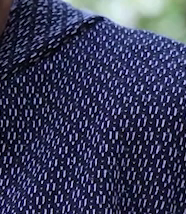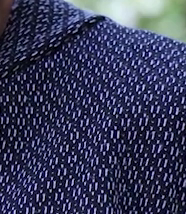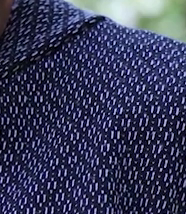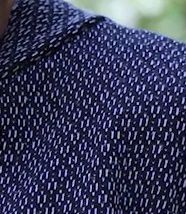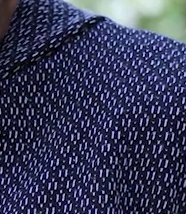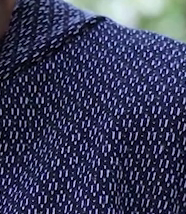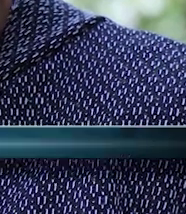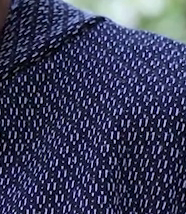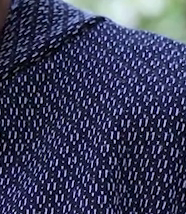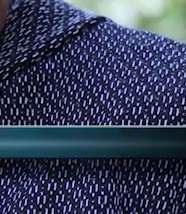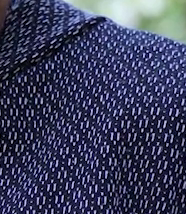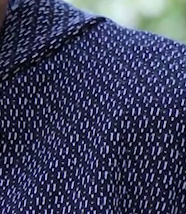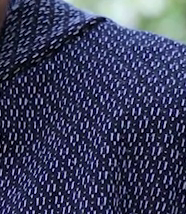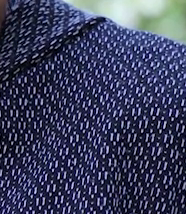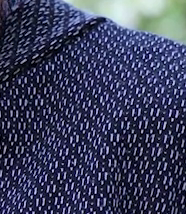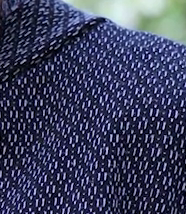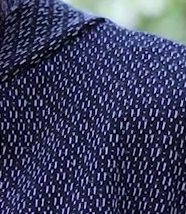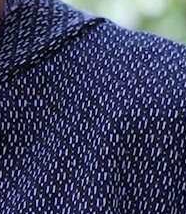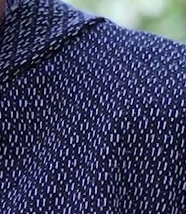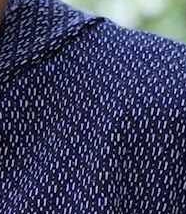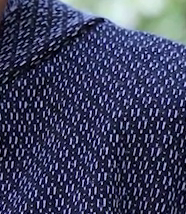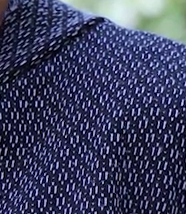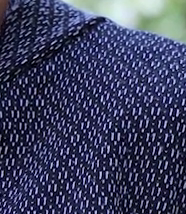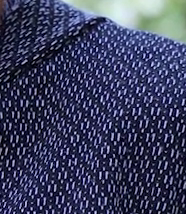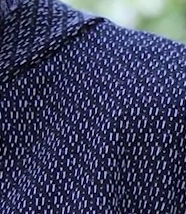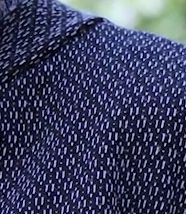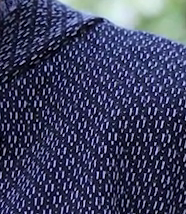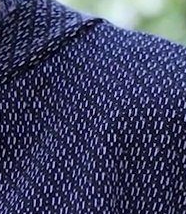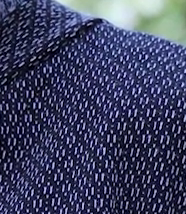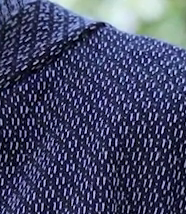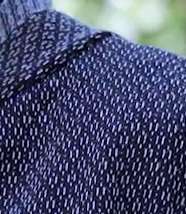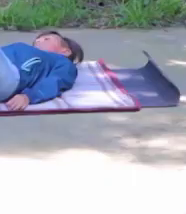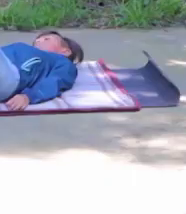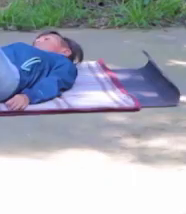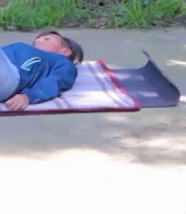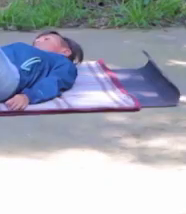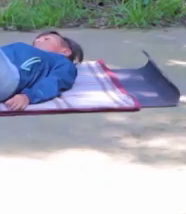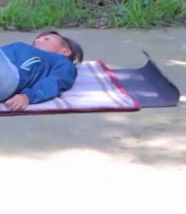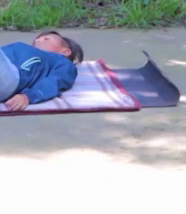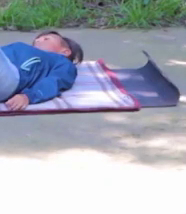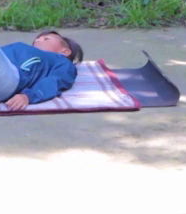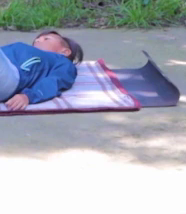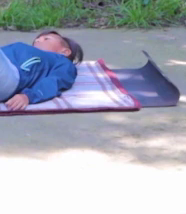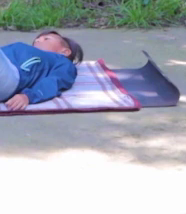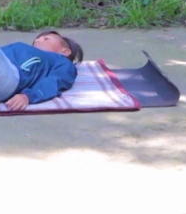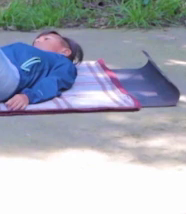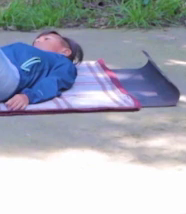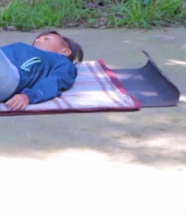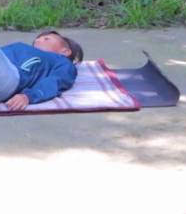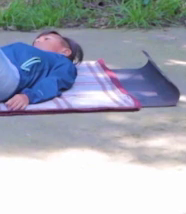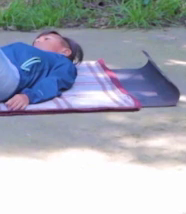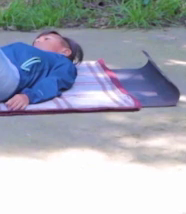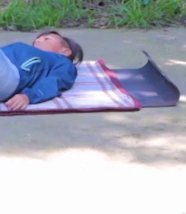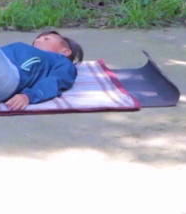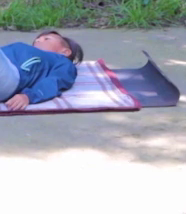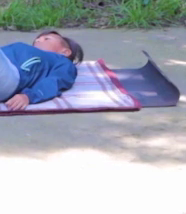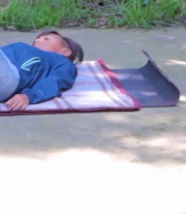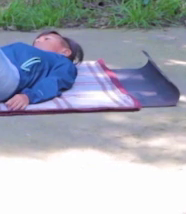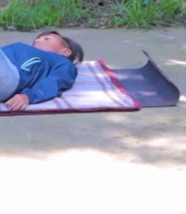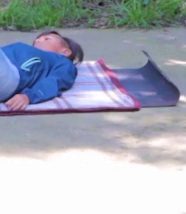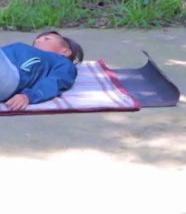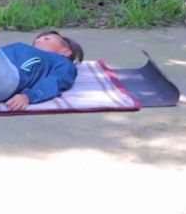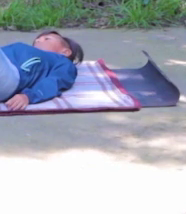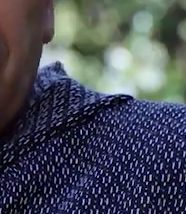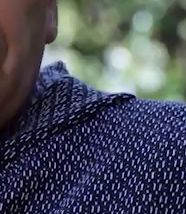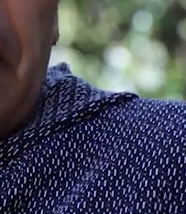acostar con, flexionando las rodillas, las plantas de los pies totalmente en el suelo. Y lo que